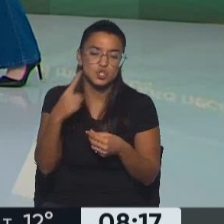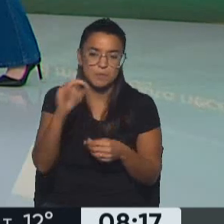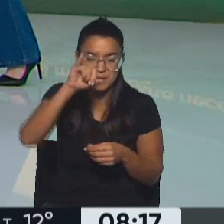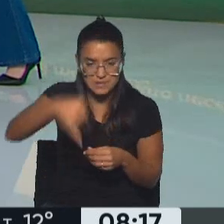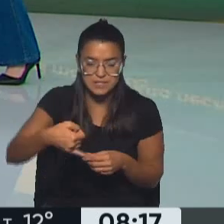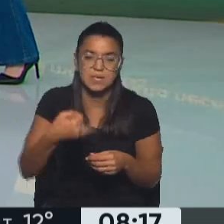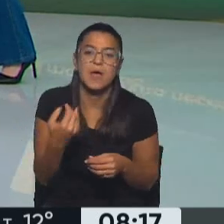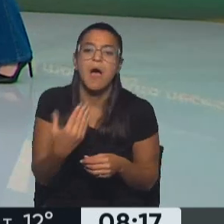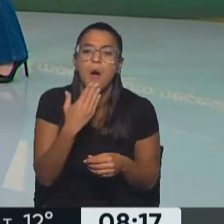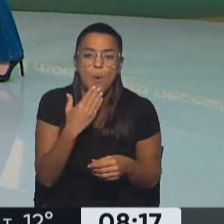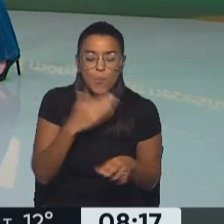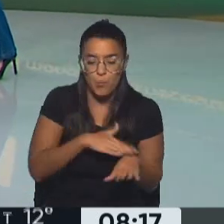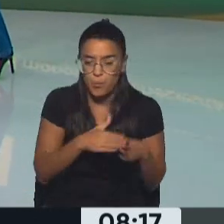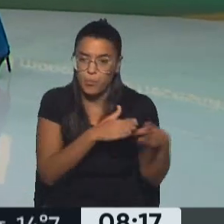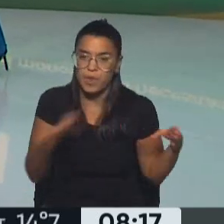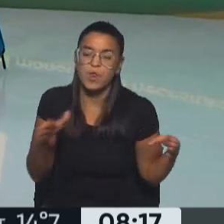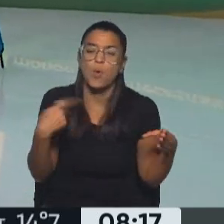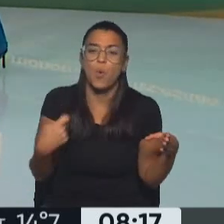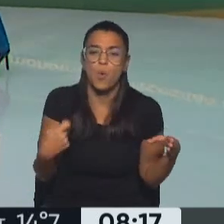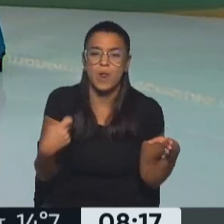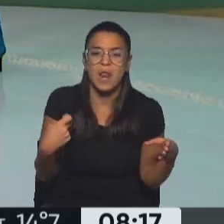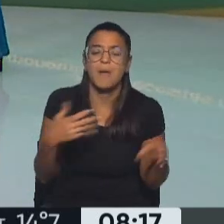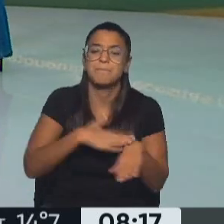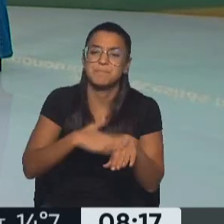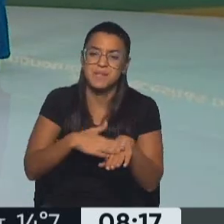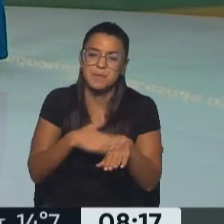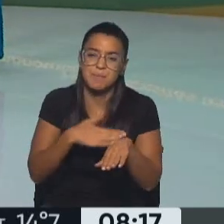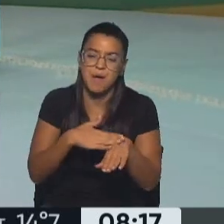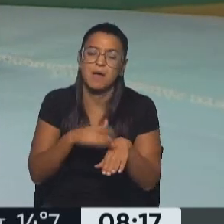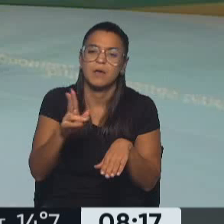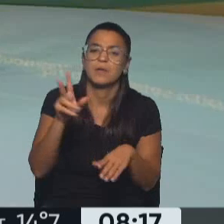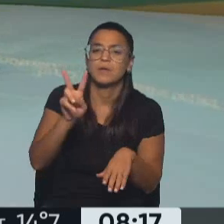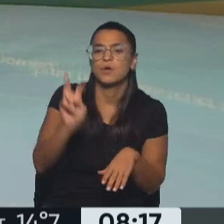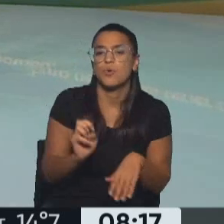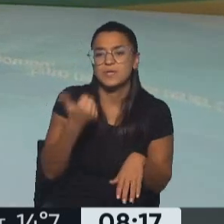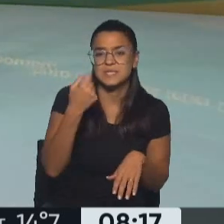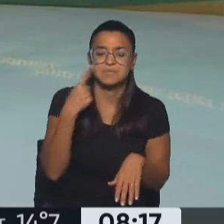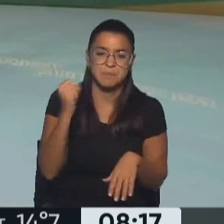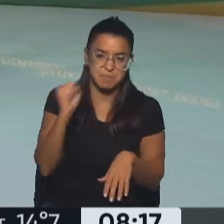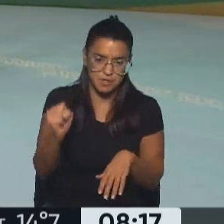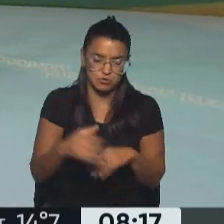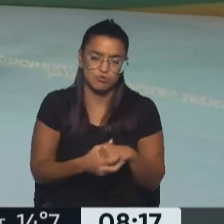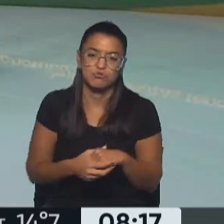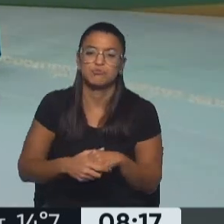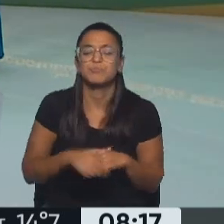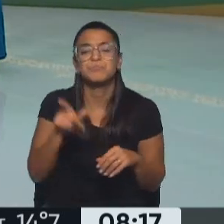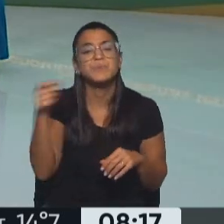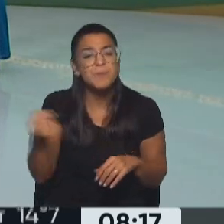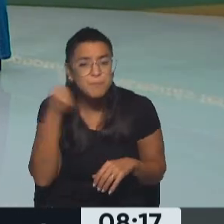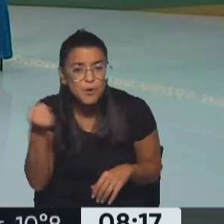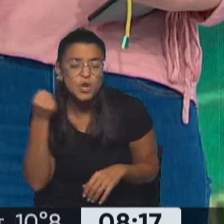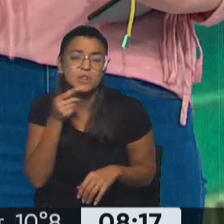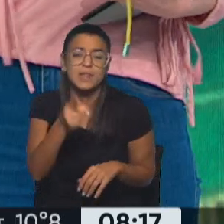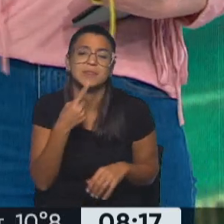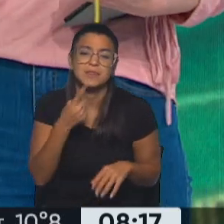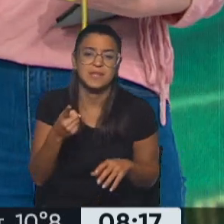Así es, en abril durante todo este mes los jubilados de la mínima y un poquito más tuvieron un bono de 6 mil pesos ahora. Importante lo